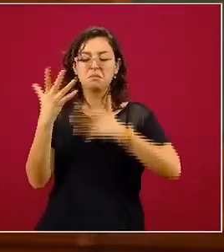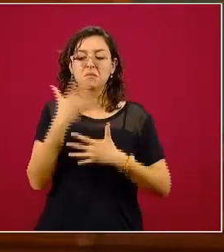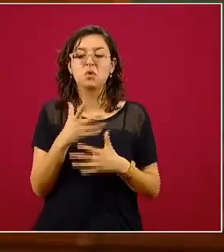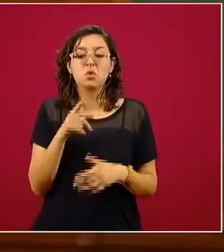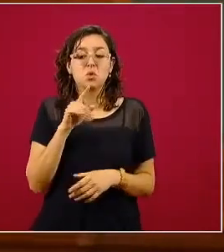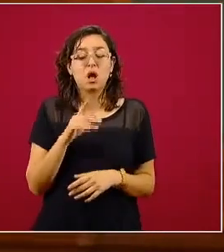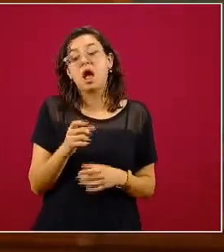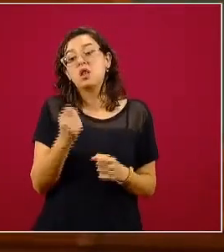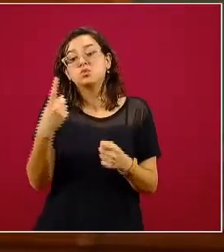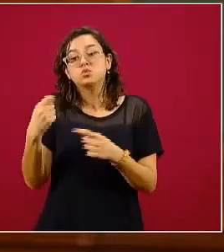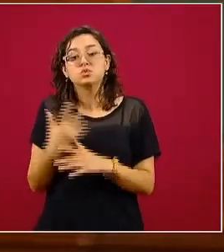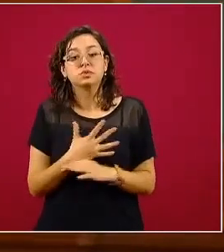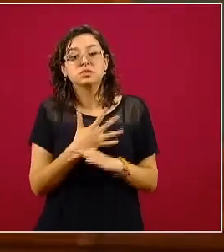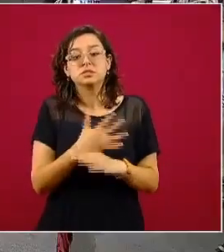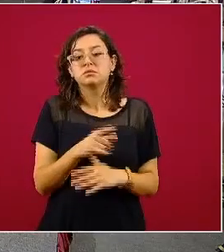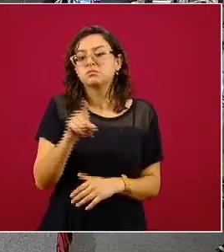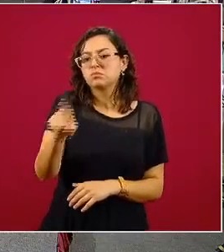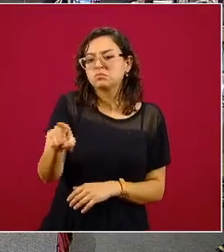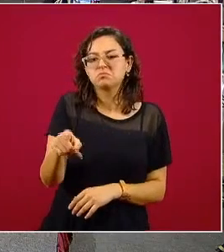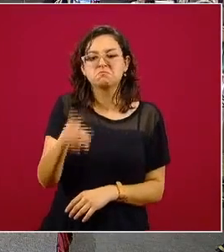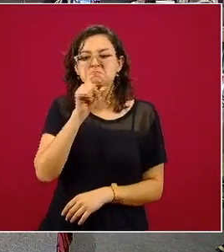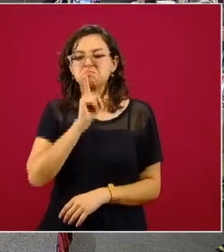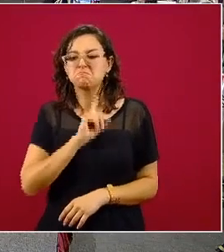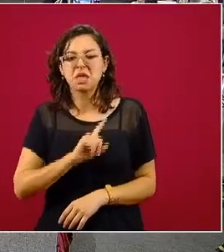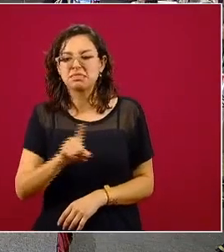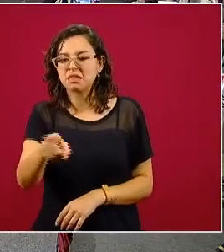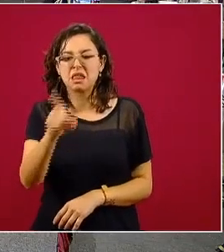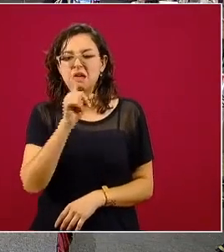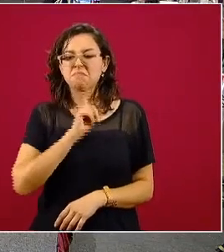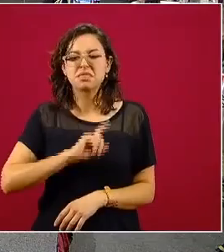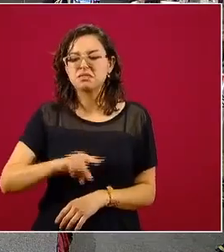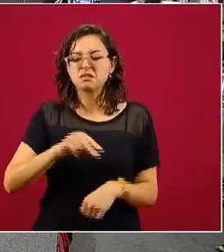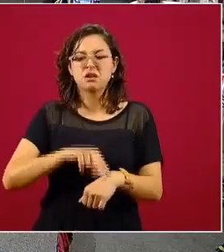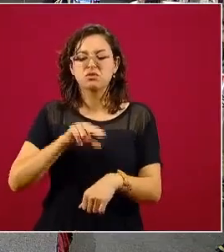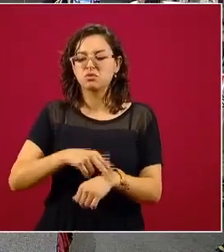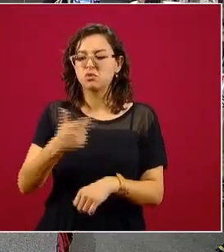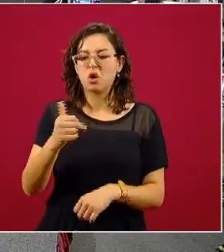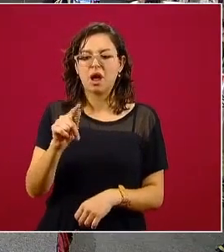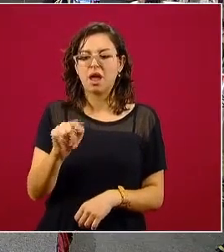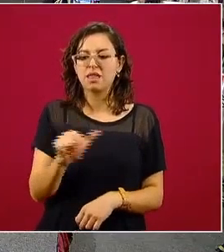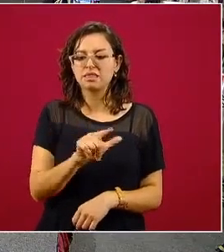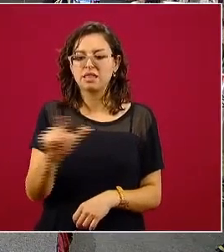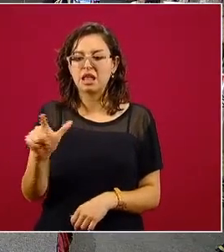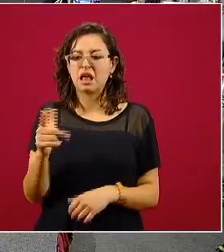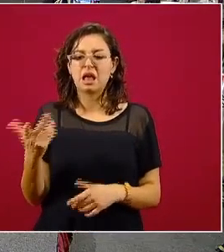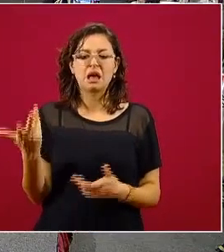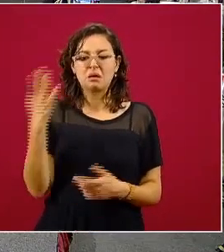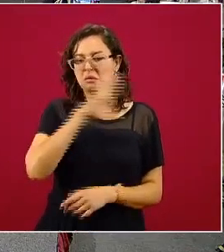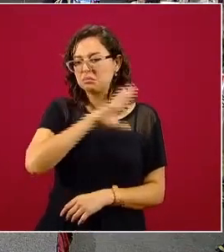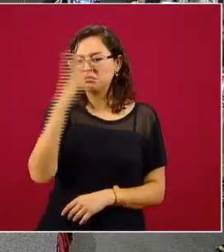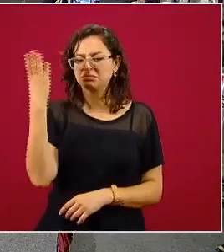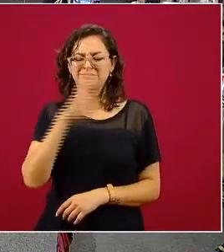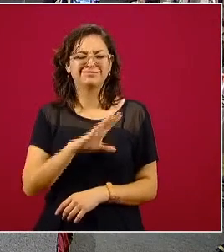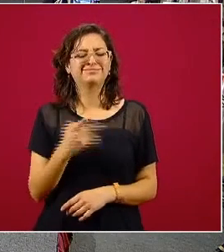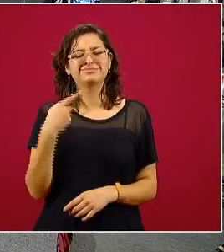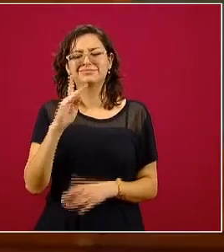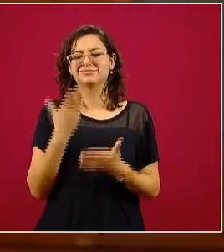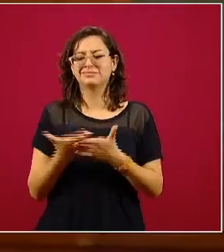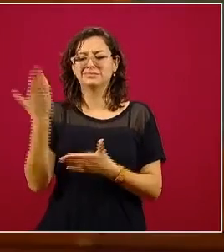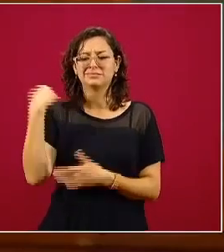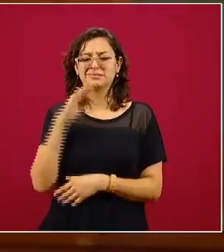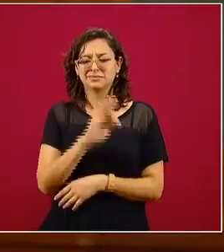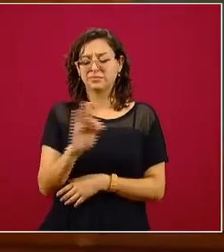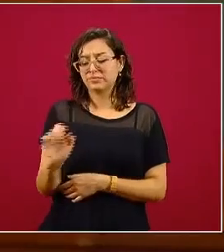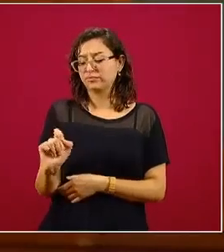de que usted ha faltado, la verdad, ha mencionado cifras cambiantes, siendo que en esa fecha, si no me